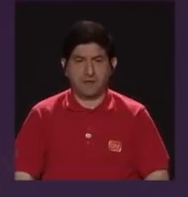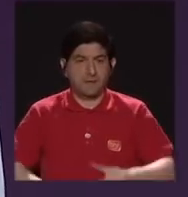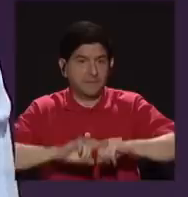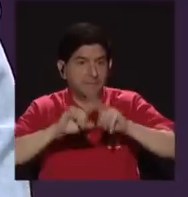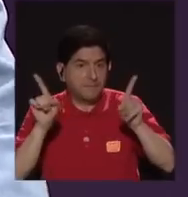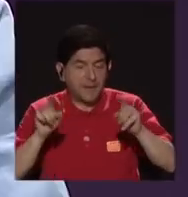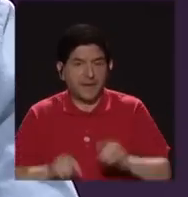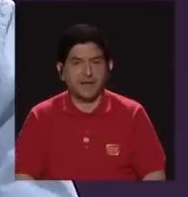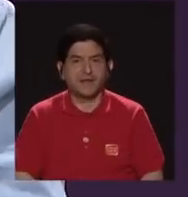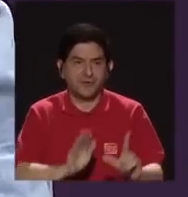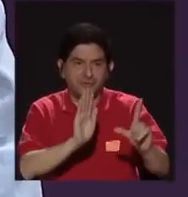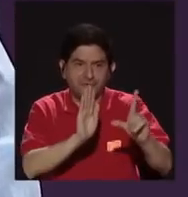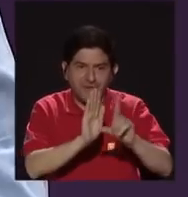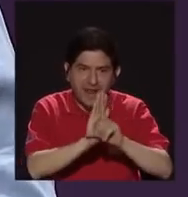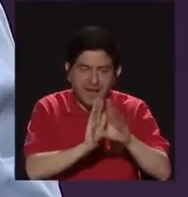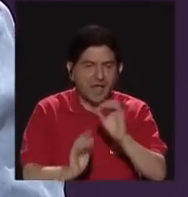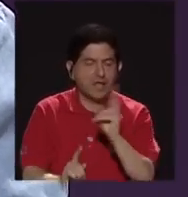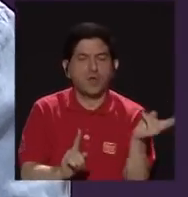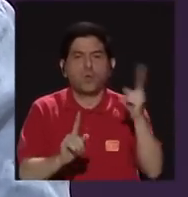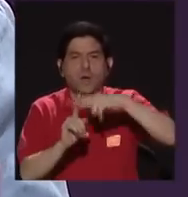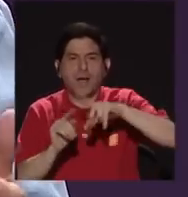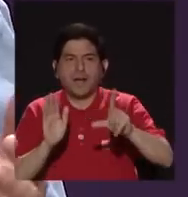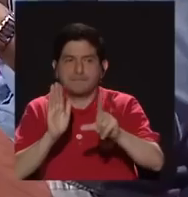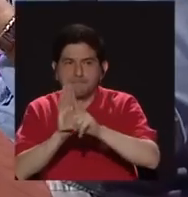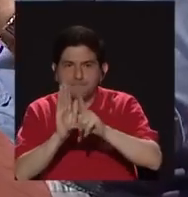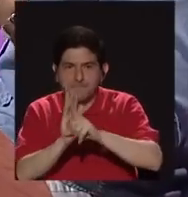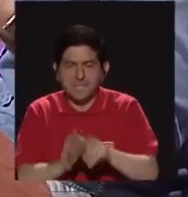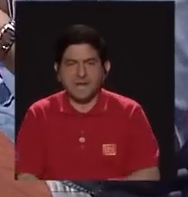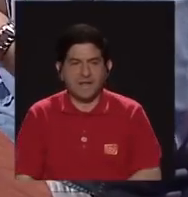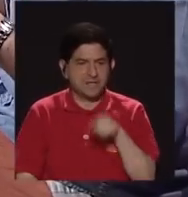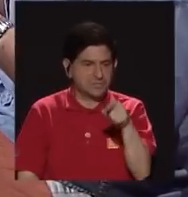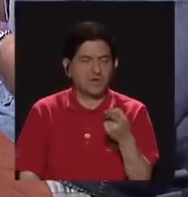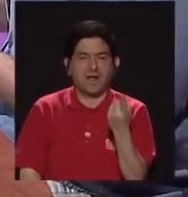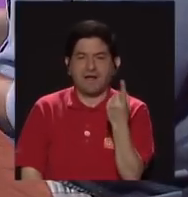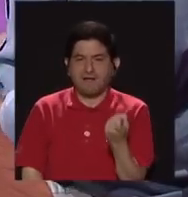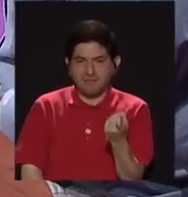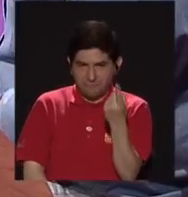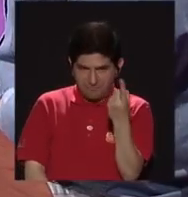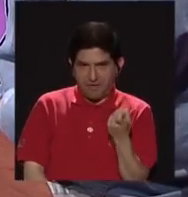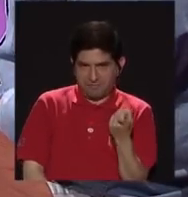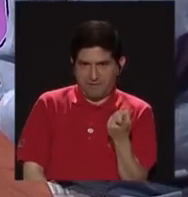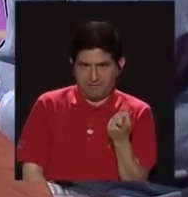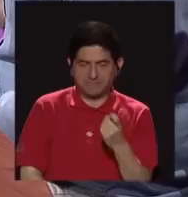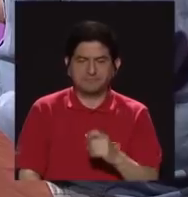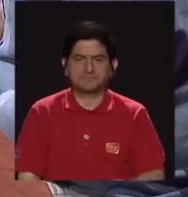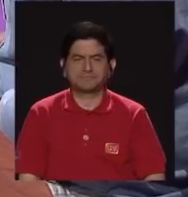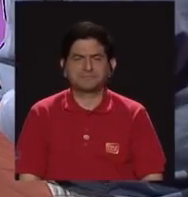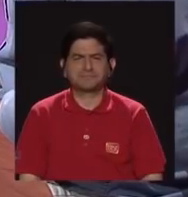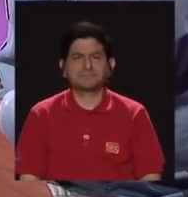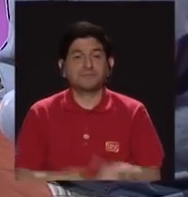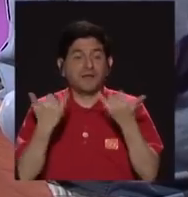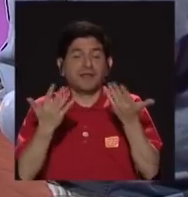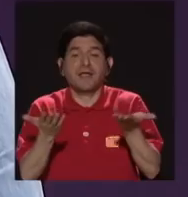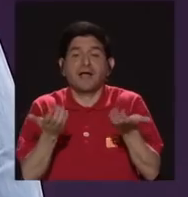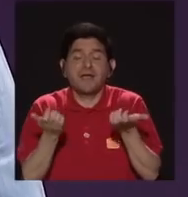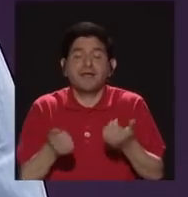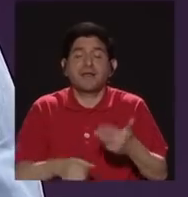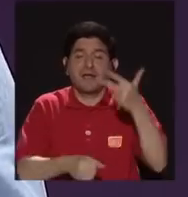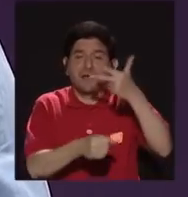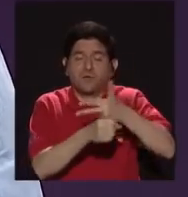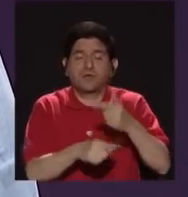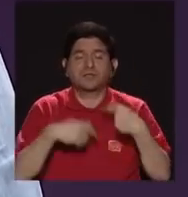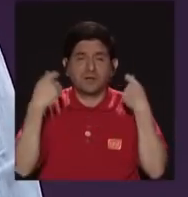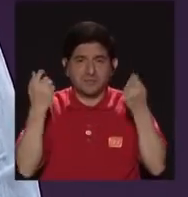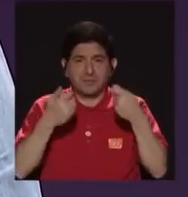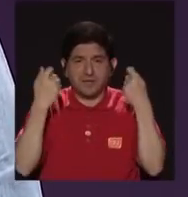es la ley o la aplicación de la ley la que les ha faltado, ¿verdad? Ya quisiéramos en Guatemala estar